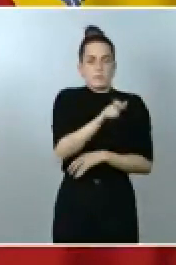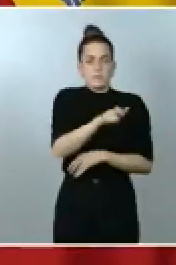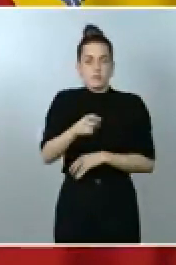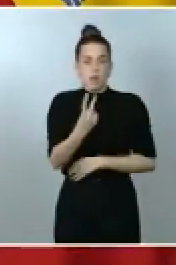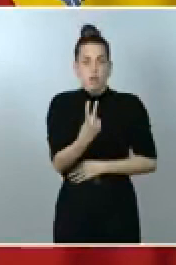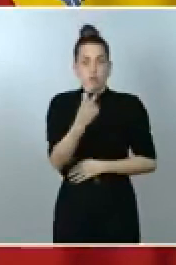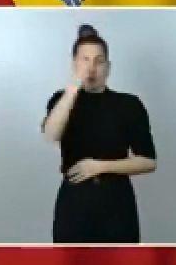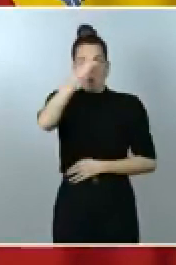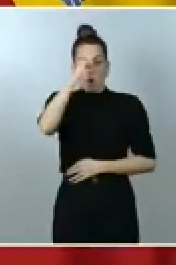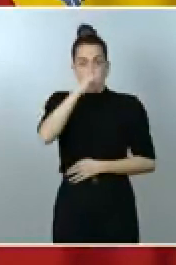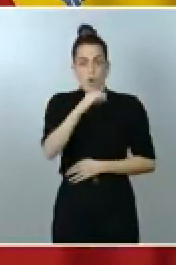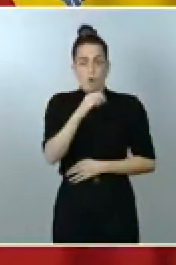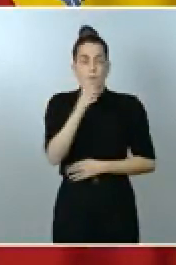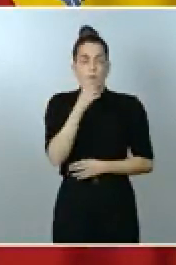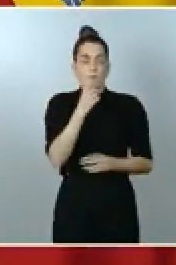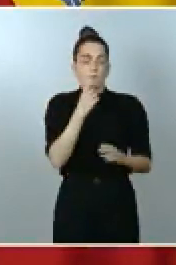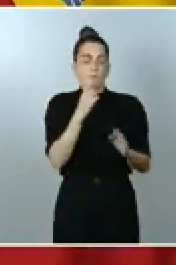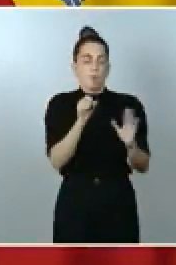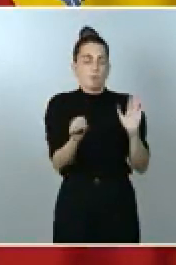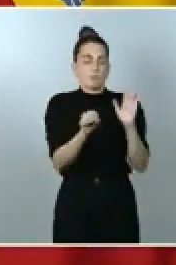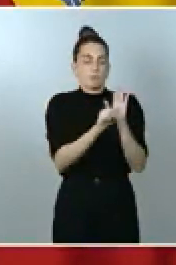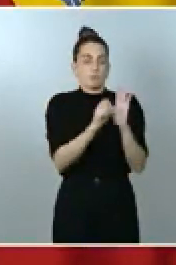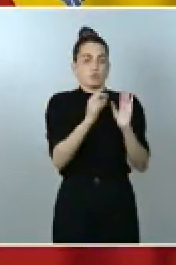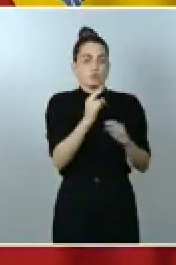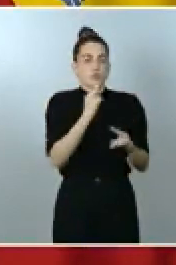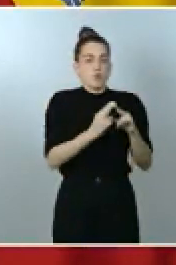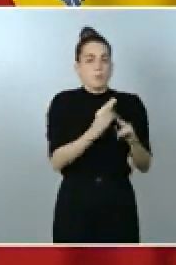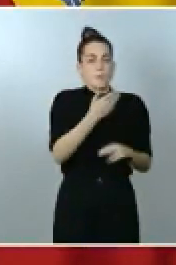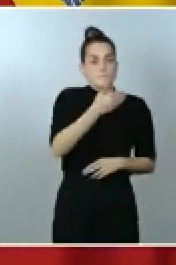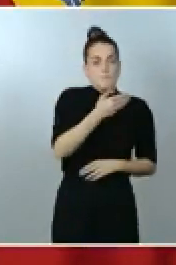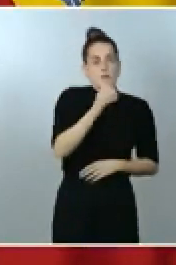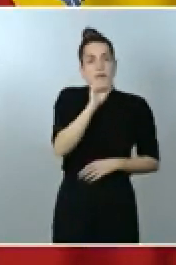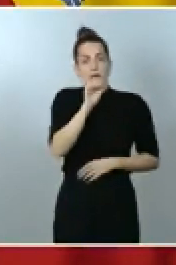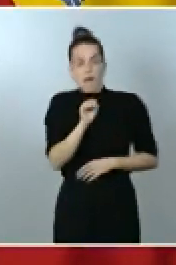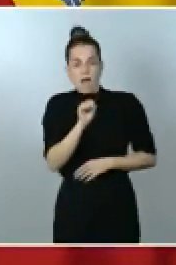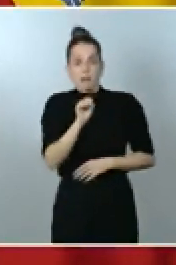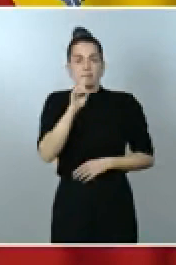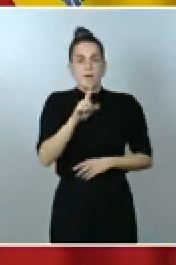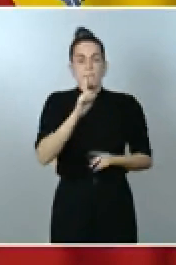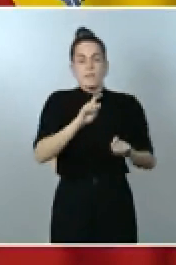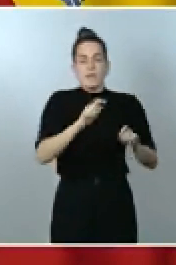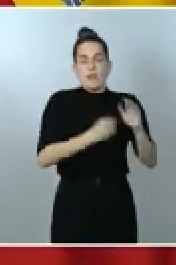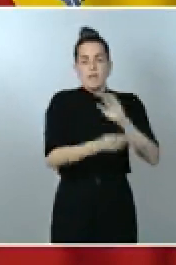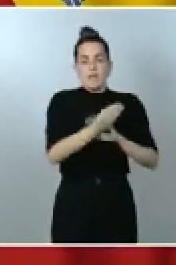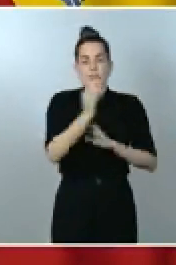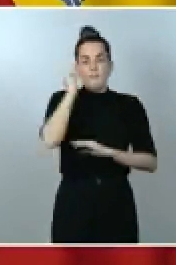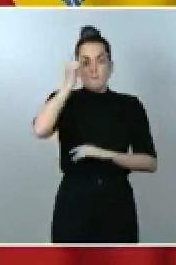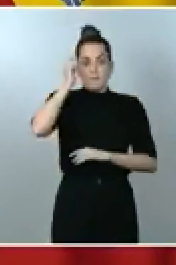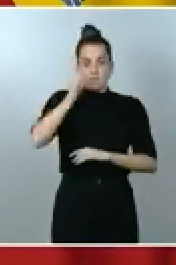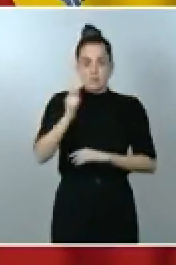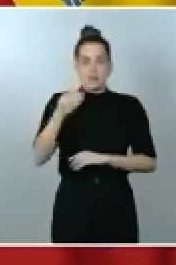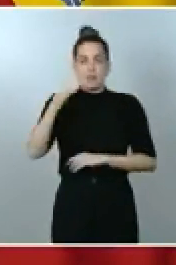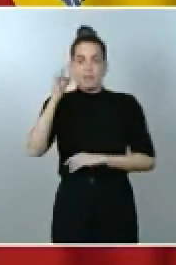a las iniciales de BEA, natural de Pamplona, y RFF, natural de Baracaldo, Vizcaya,